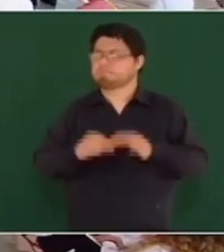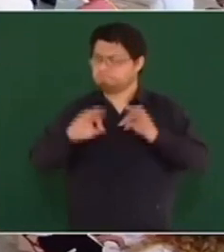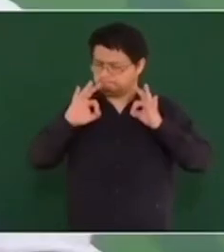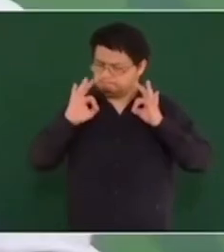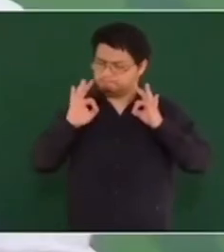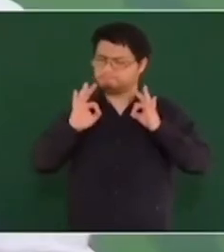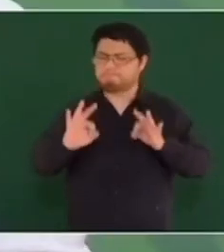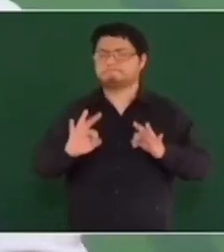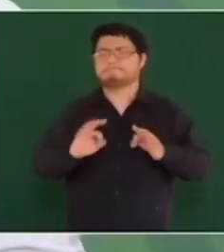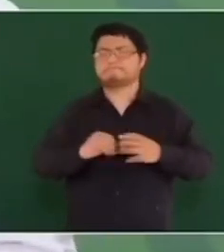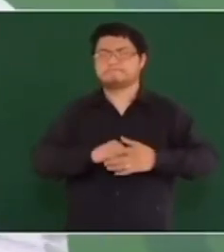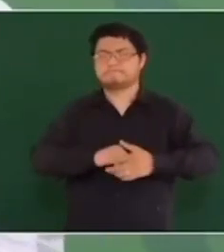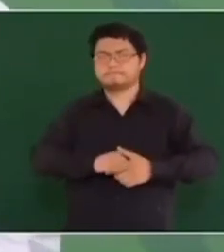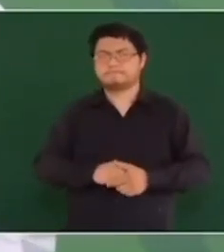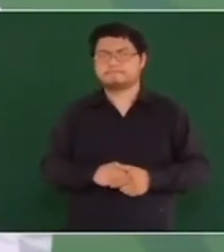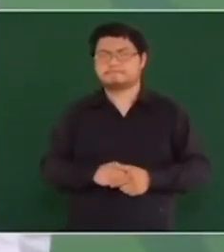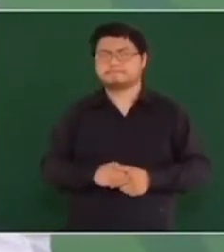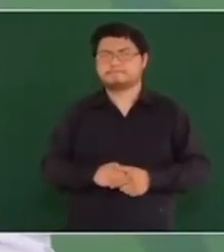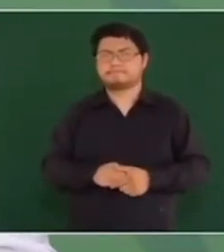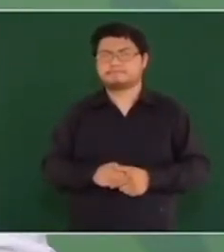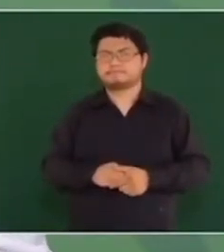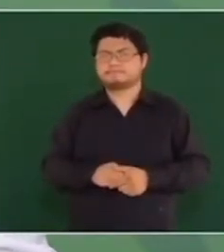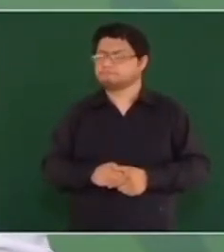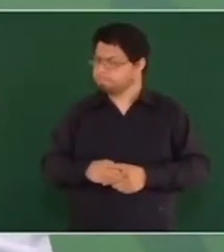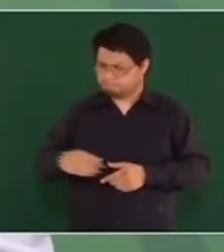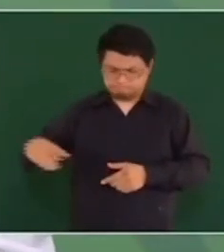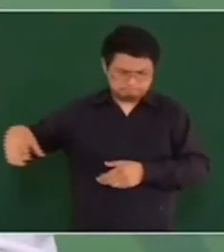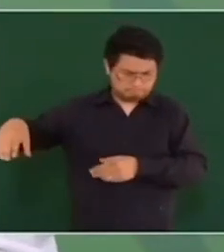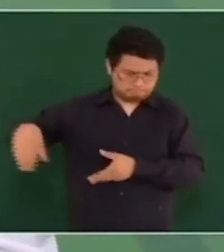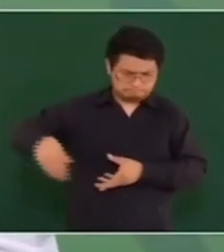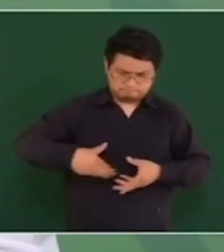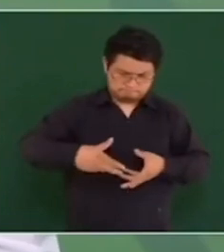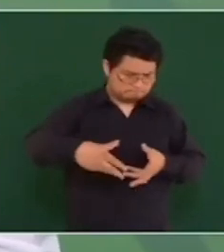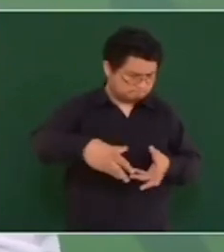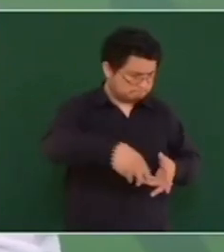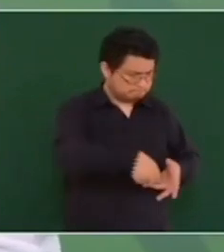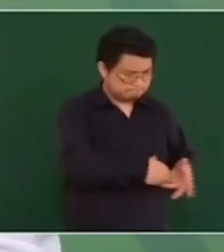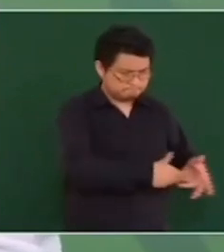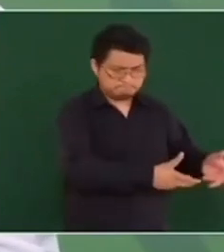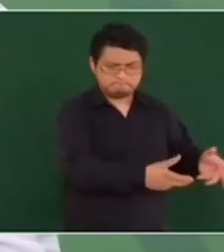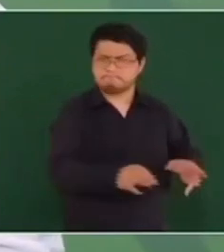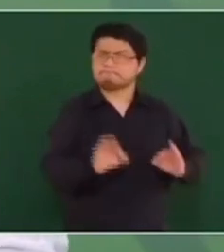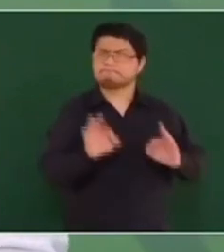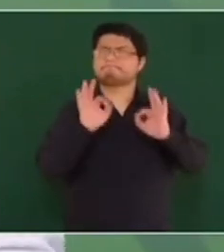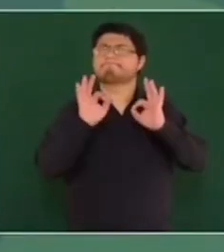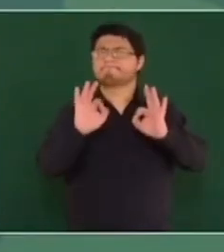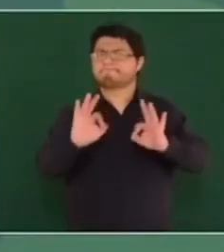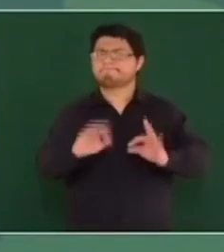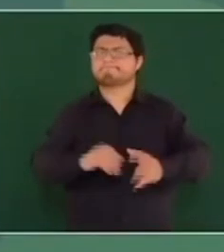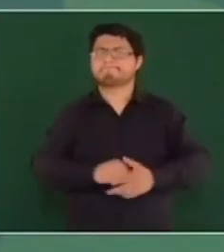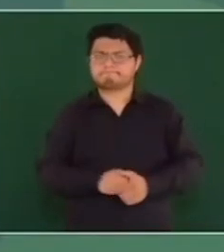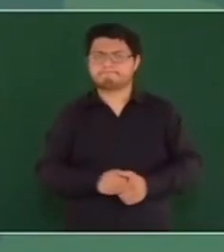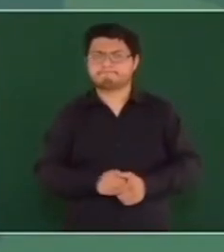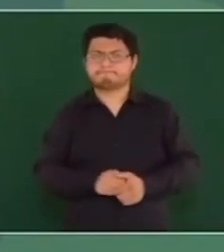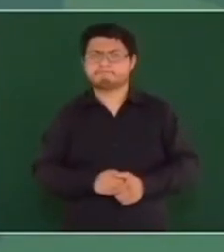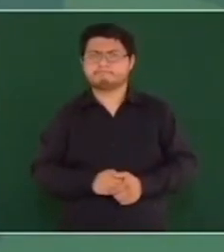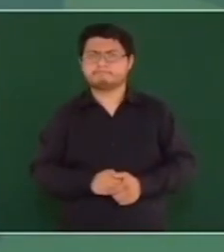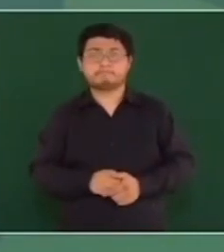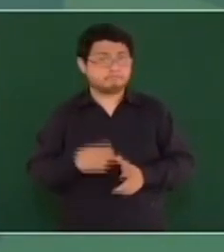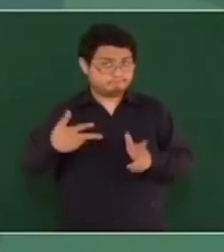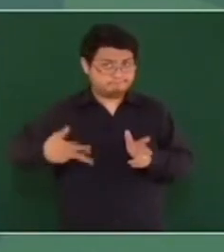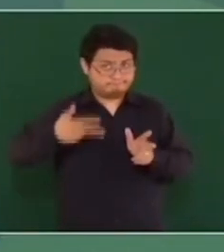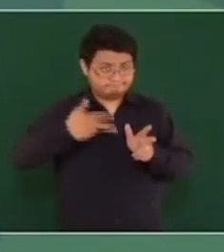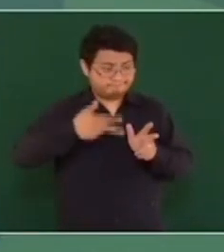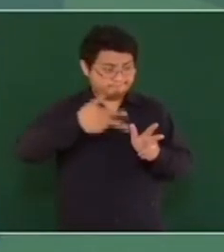viaducto, es decir, el tren